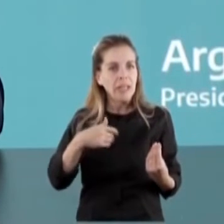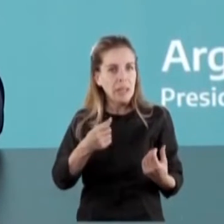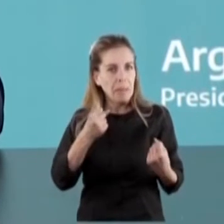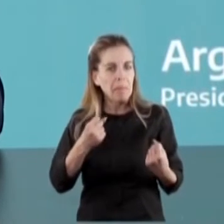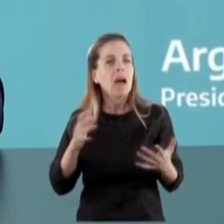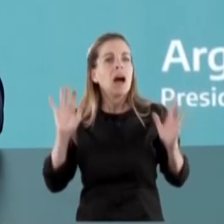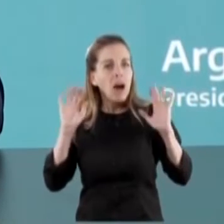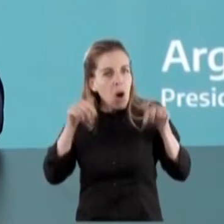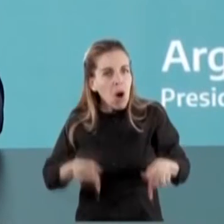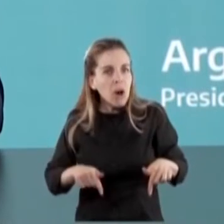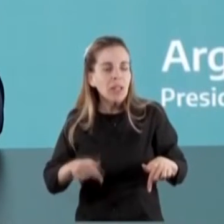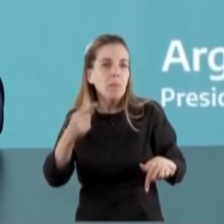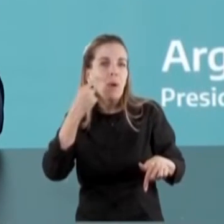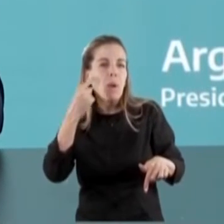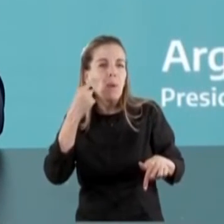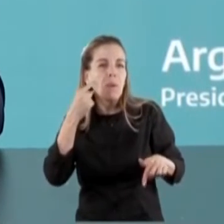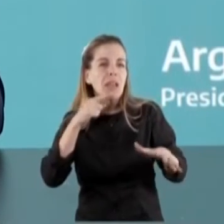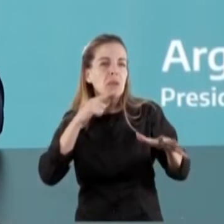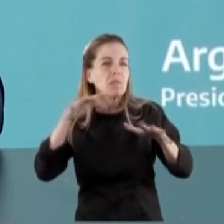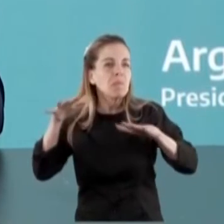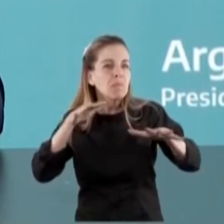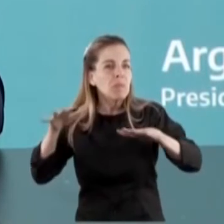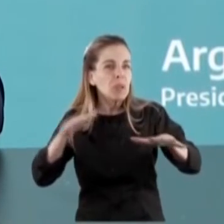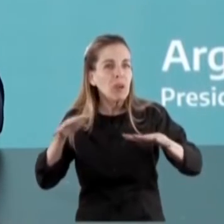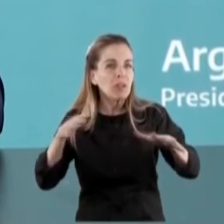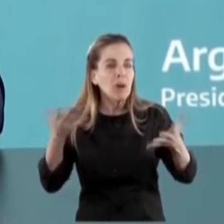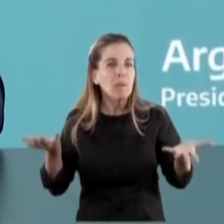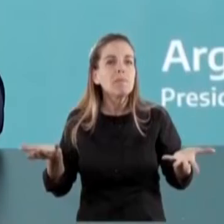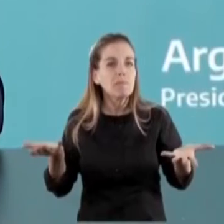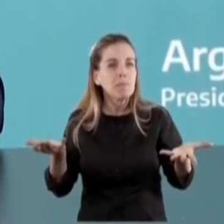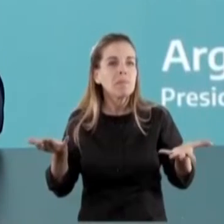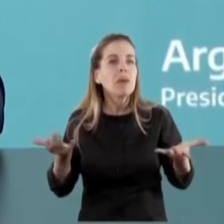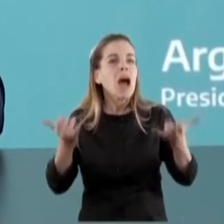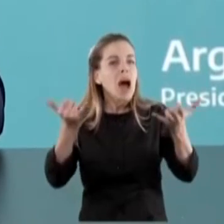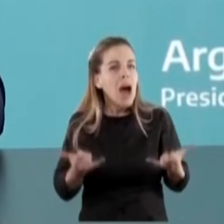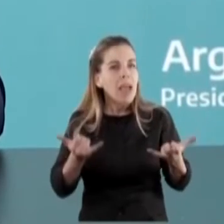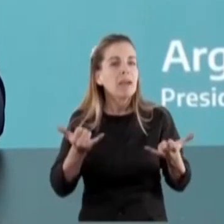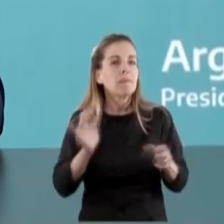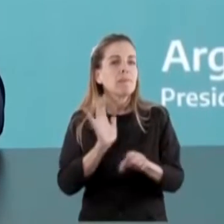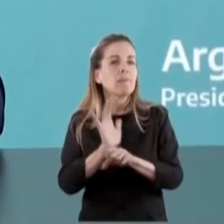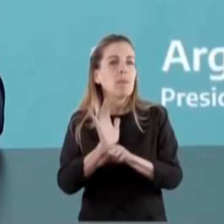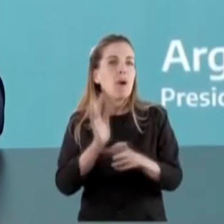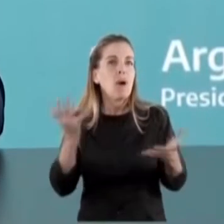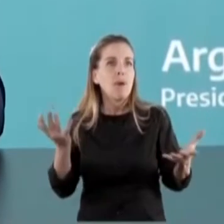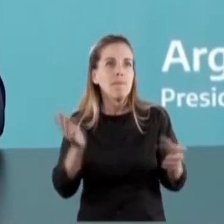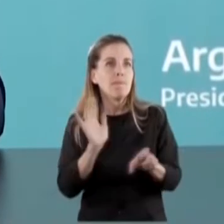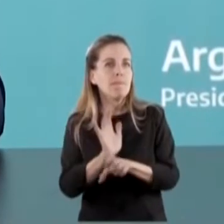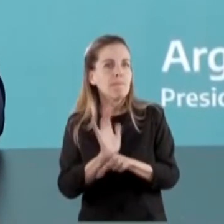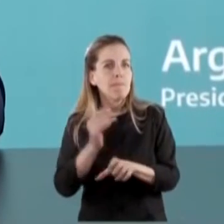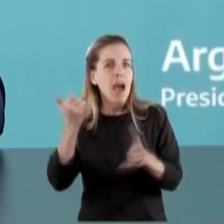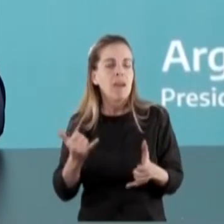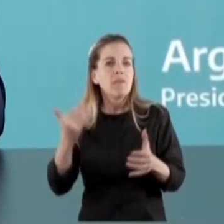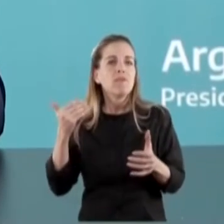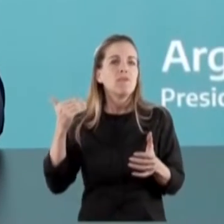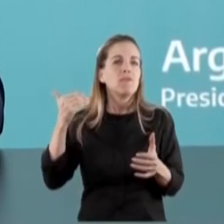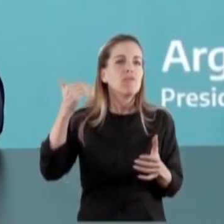hoy estamos viviendo una situación en la cual vemos un futuro, vemos un futuro en el